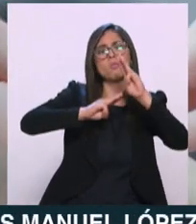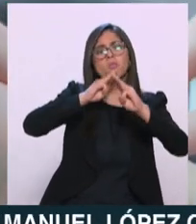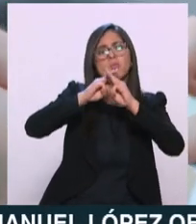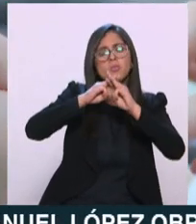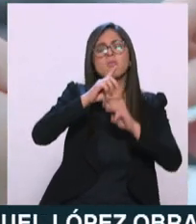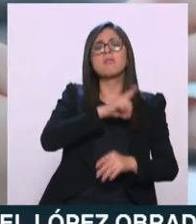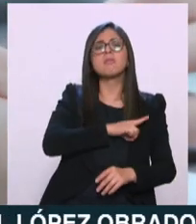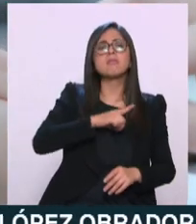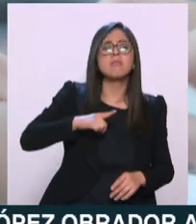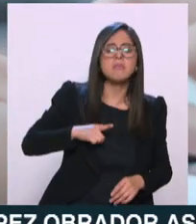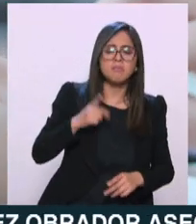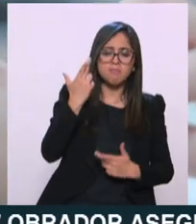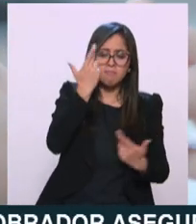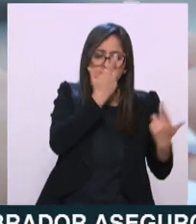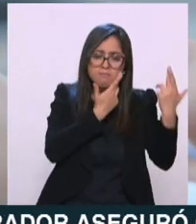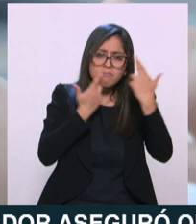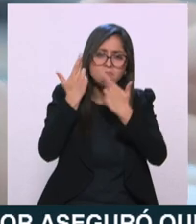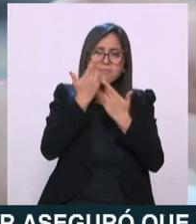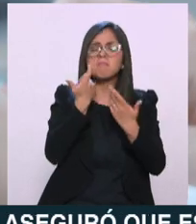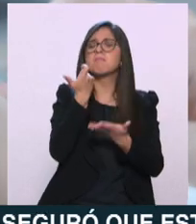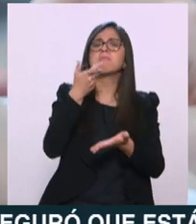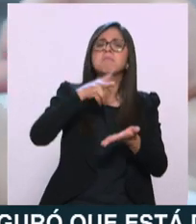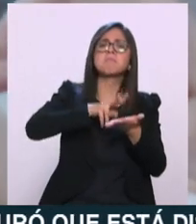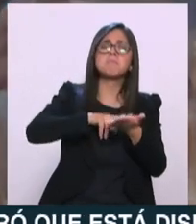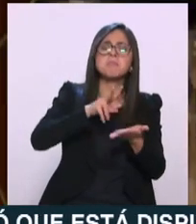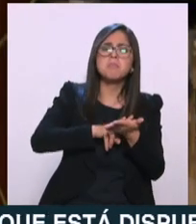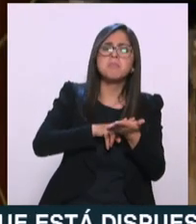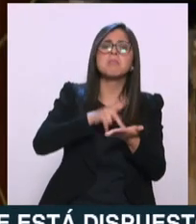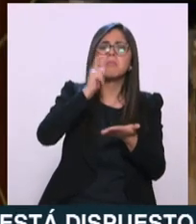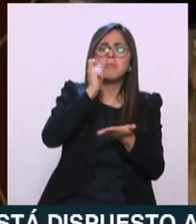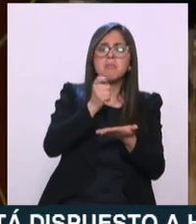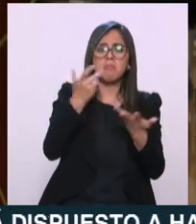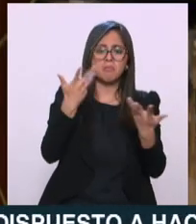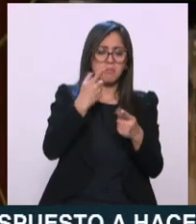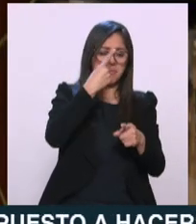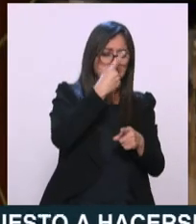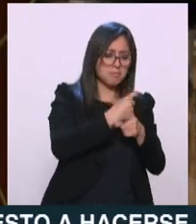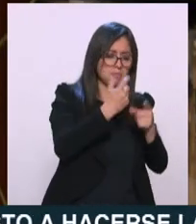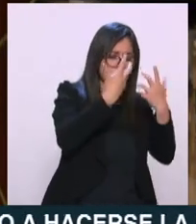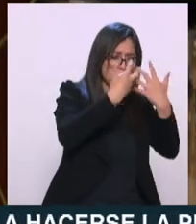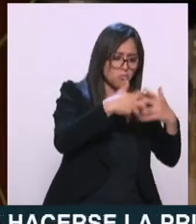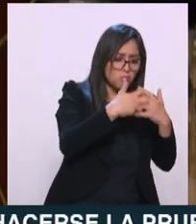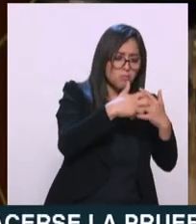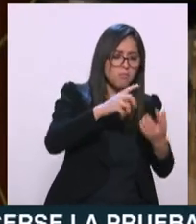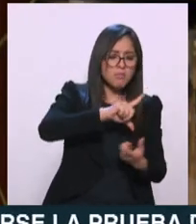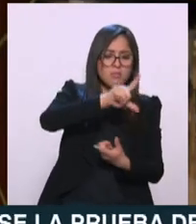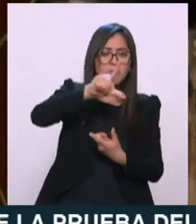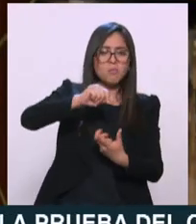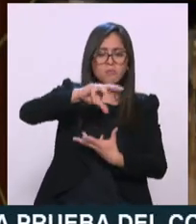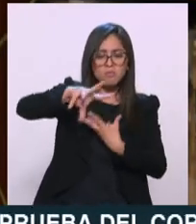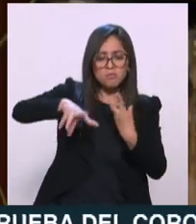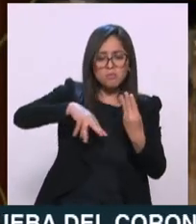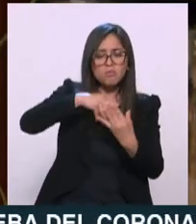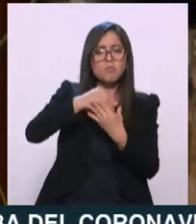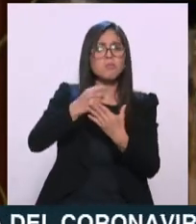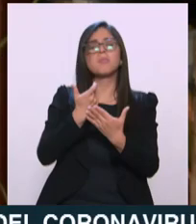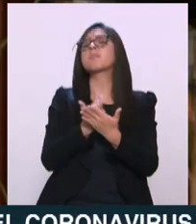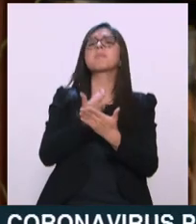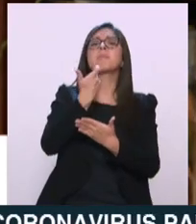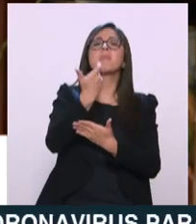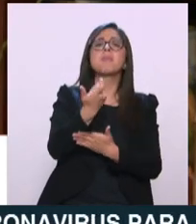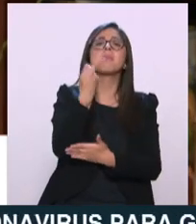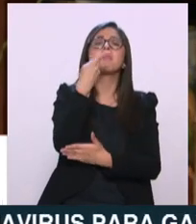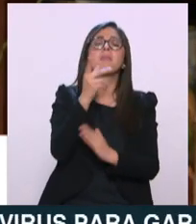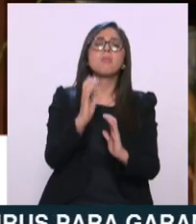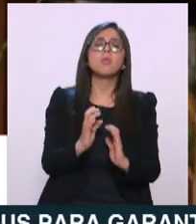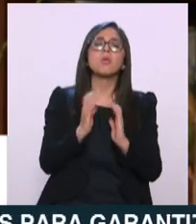que internalizar estos costos que implica el producir y hacer ganancias cuidando el medio ambiente y cuidando